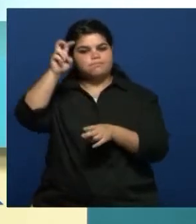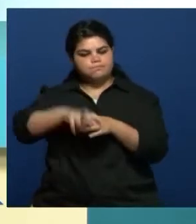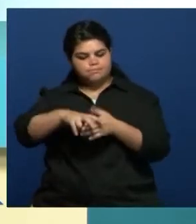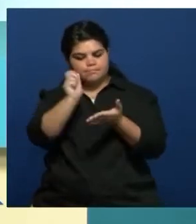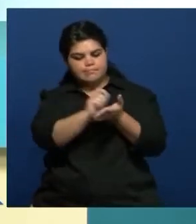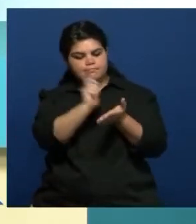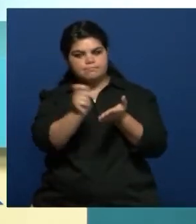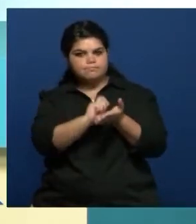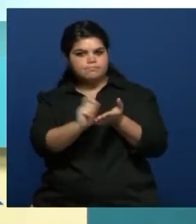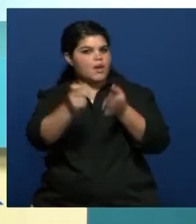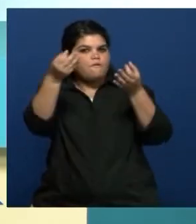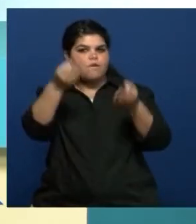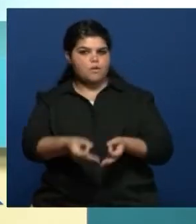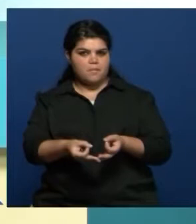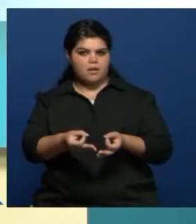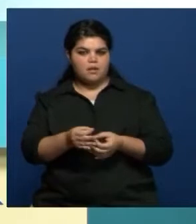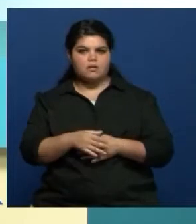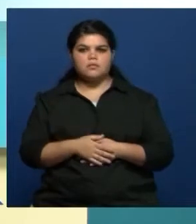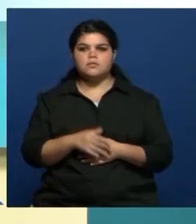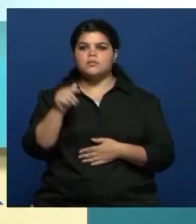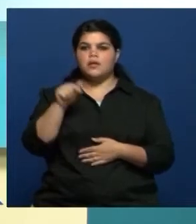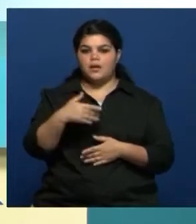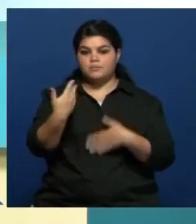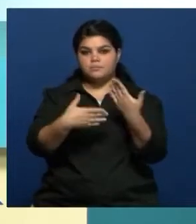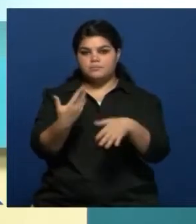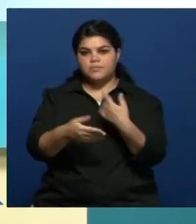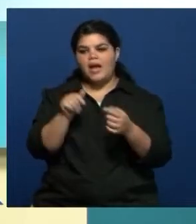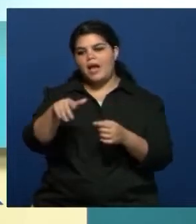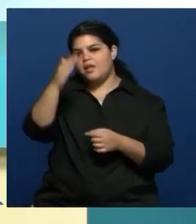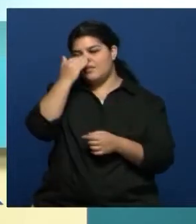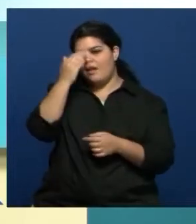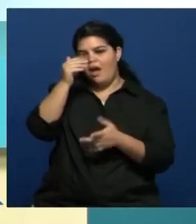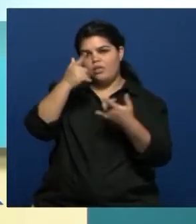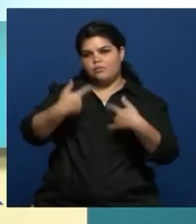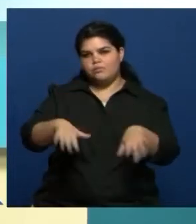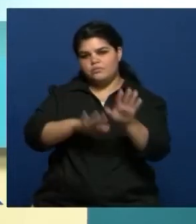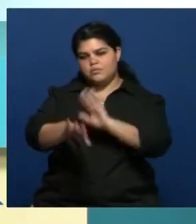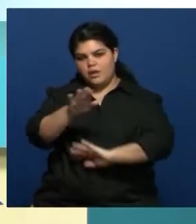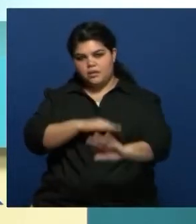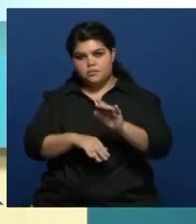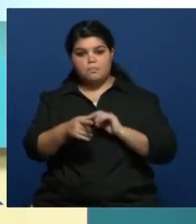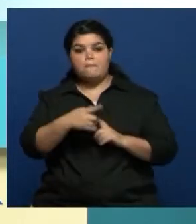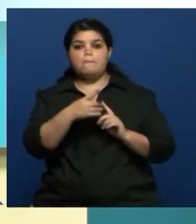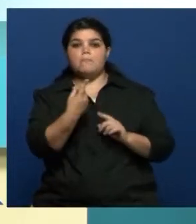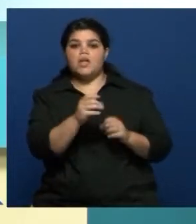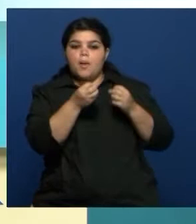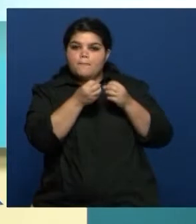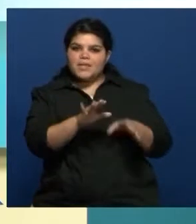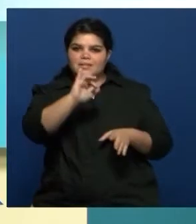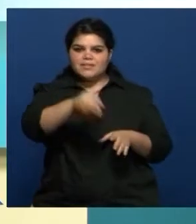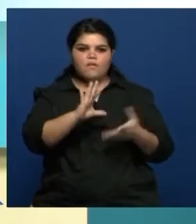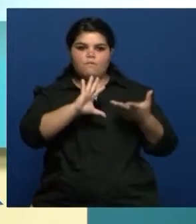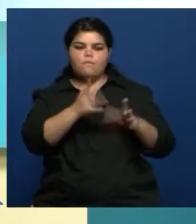un poco más formal. Y hace la Sí, la dramaturgia. En base a eso. Pero sí, por ahí el inicio viene por ahí. Esa